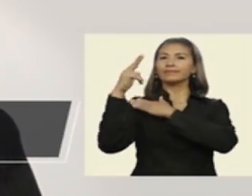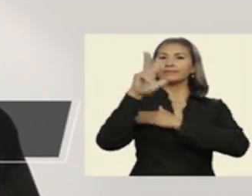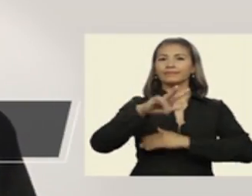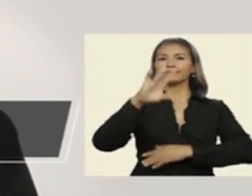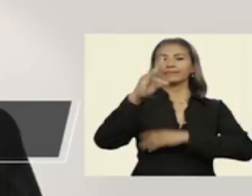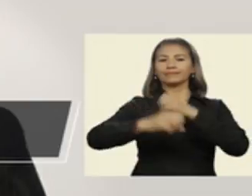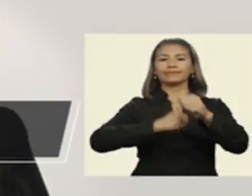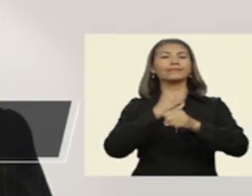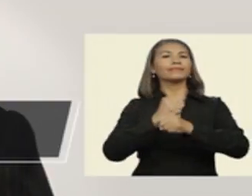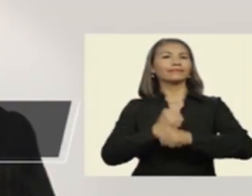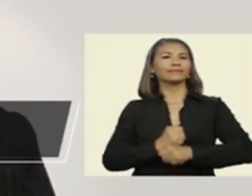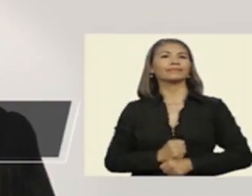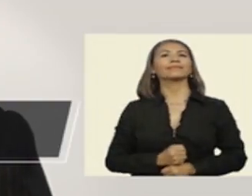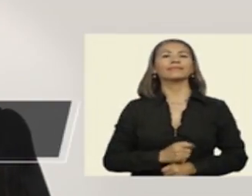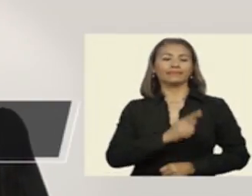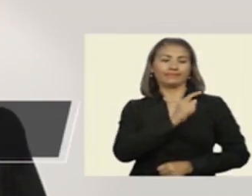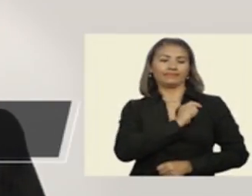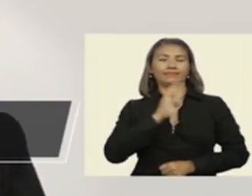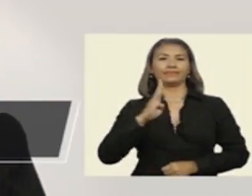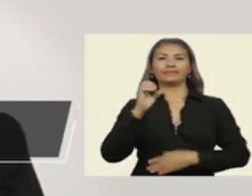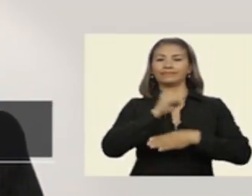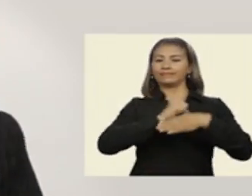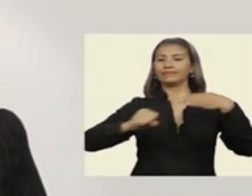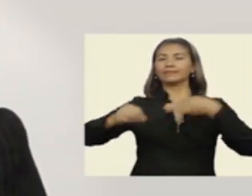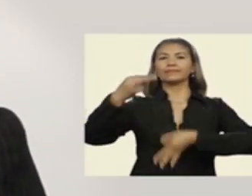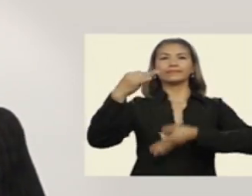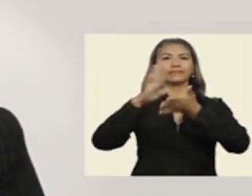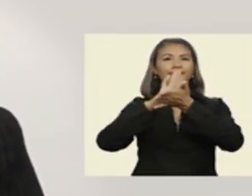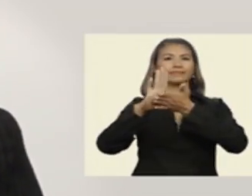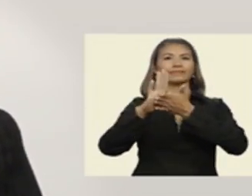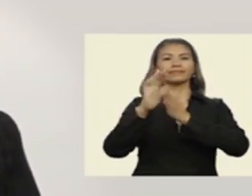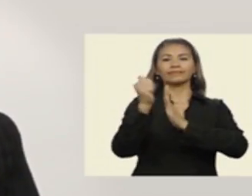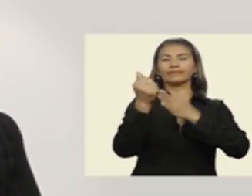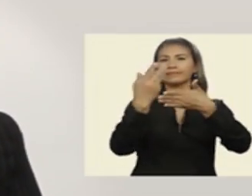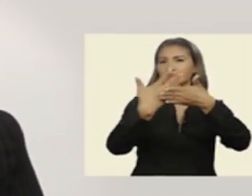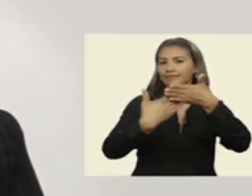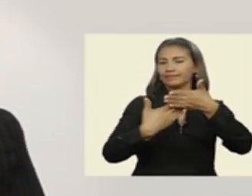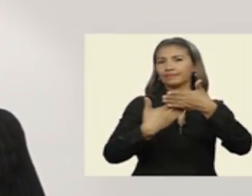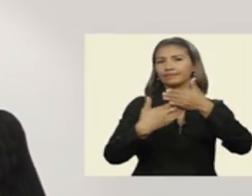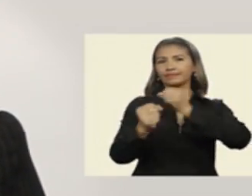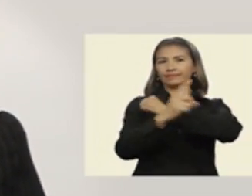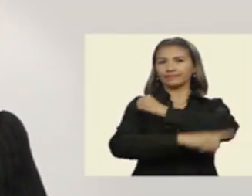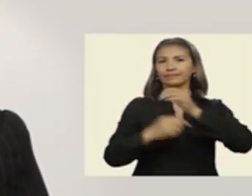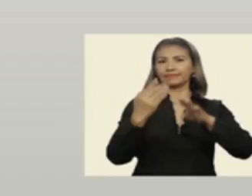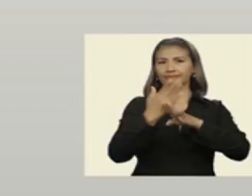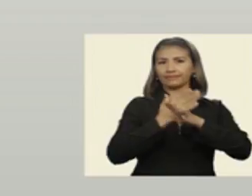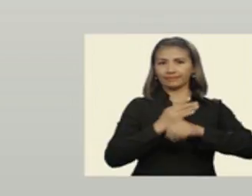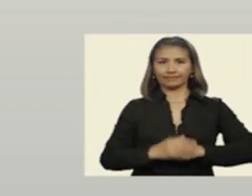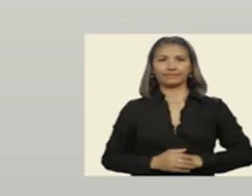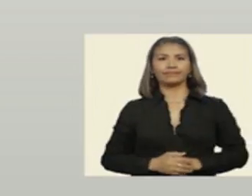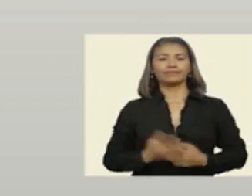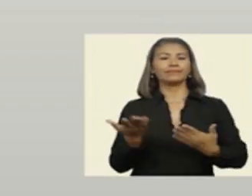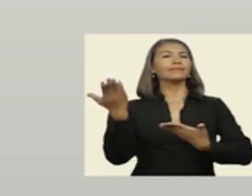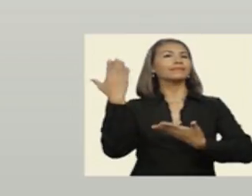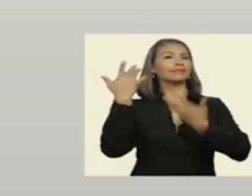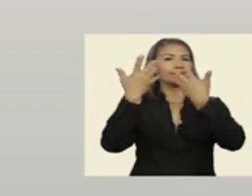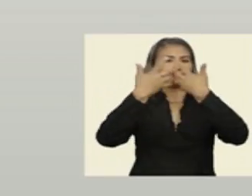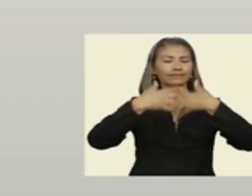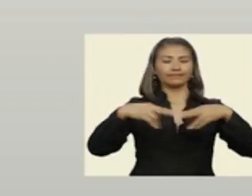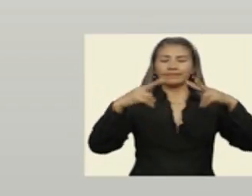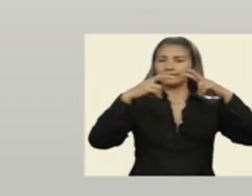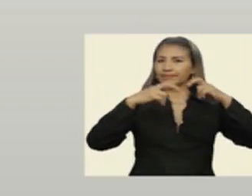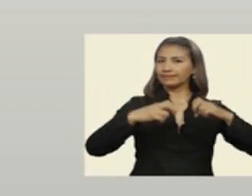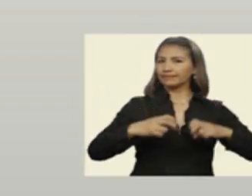37 años de edad, candidato al Tribunal Supremo de Justicia, máster en Derecho Penal y Procesal Penal, fui coordinador en